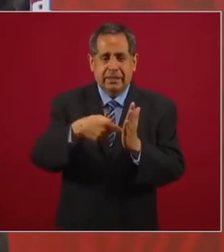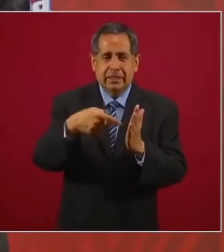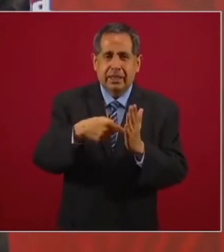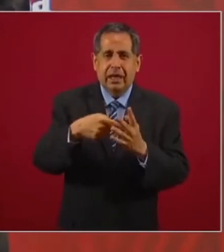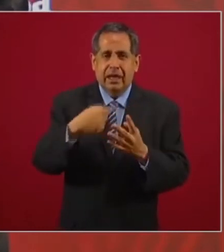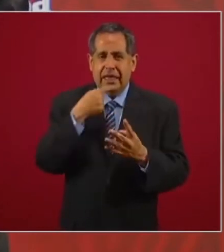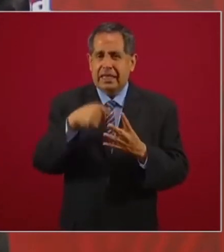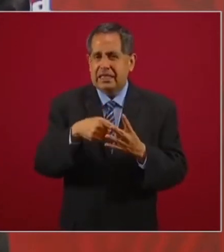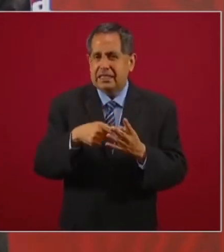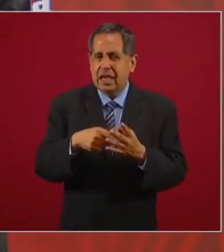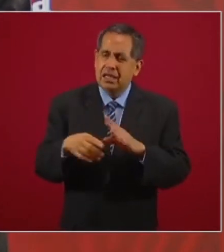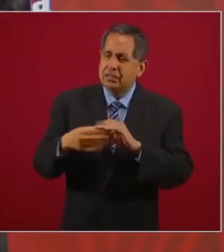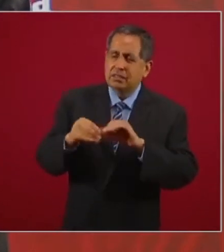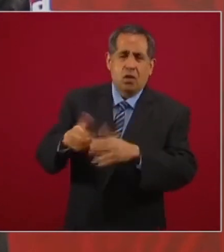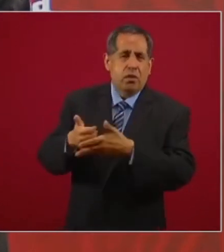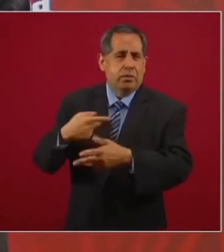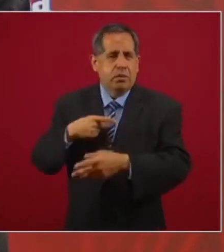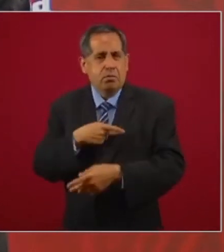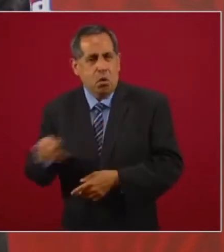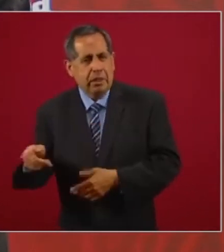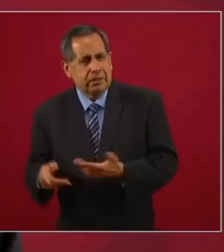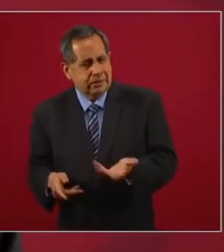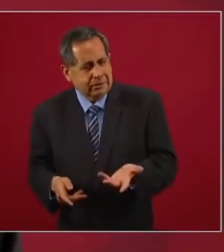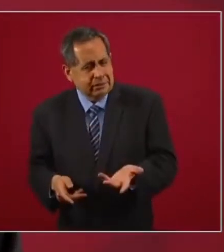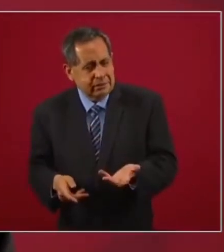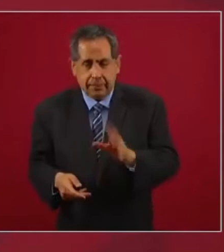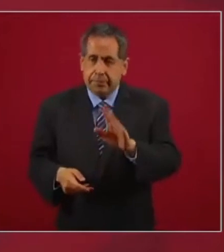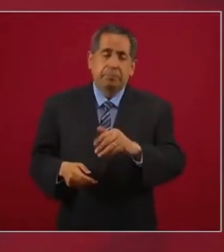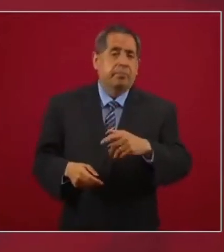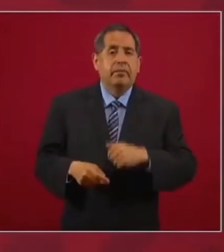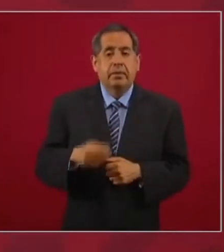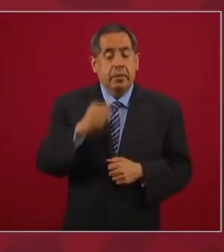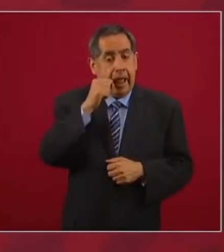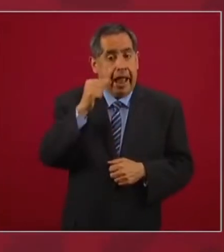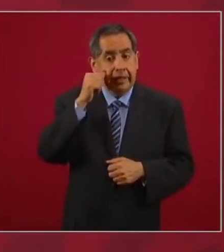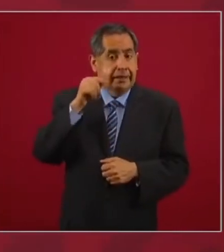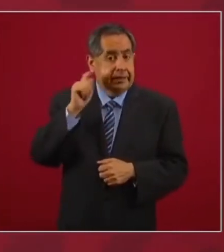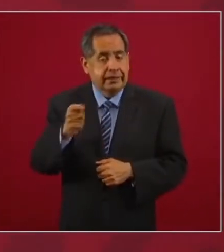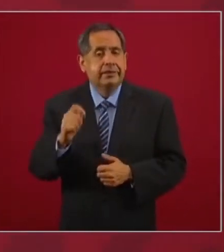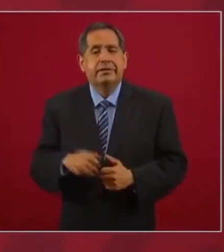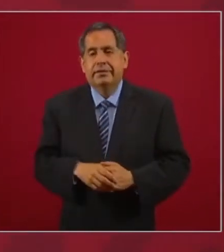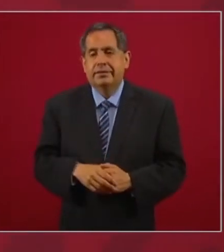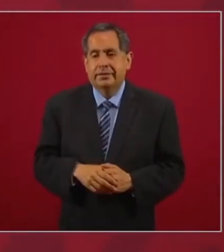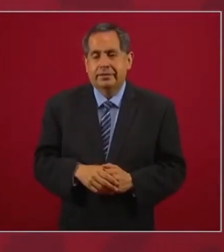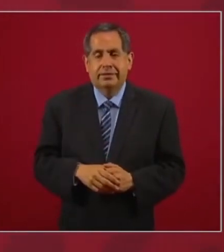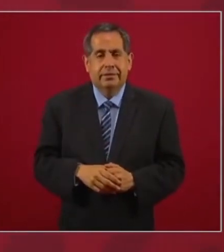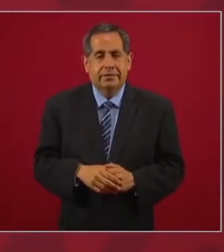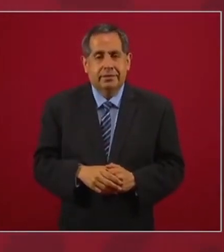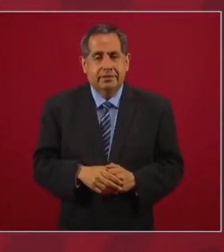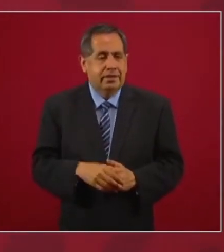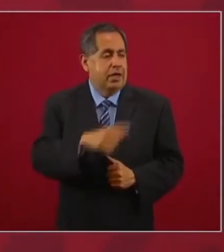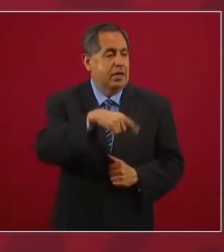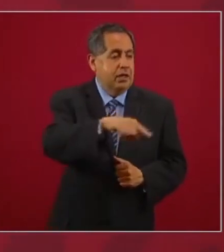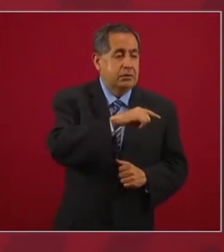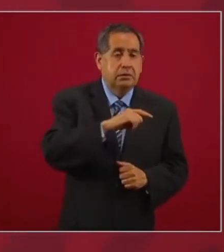Pero ayer estaban coreando